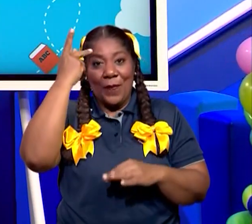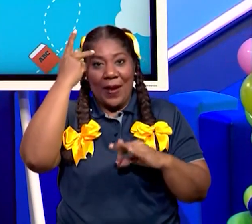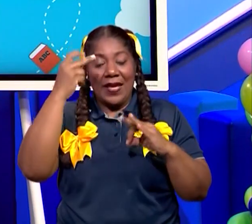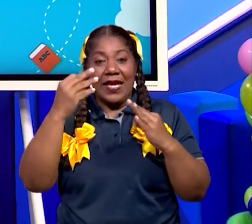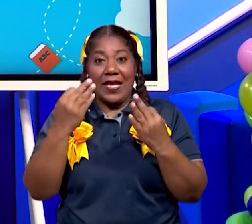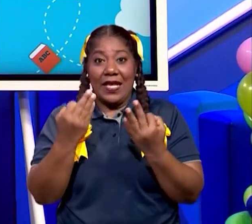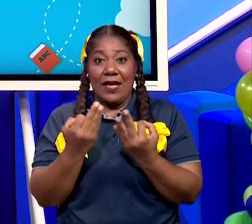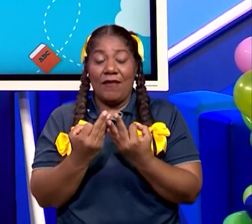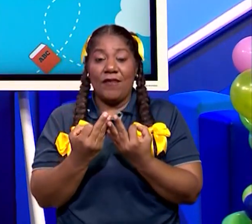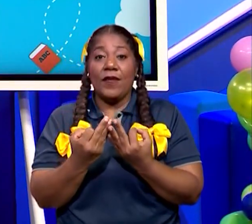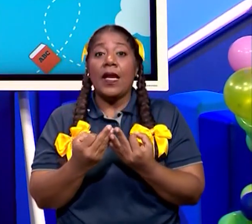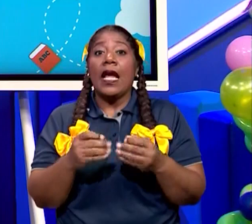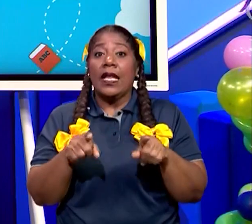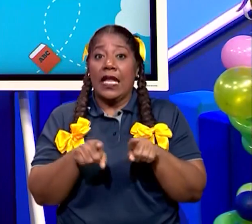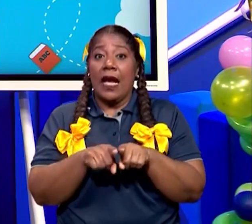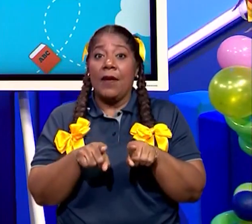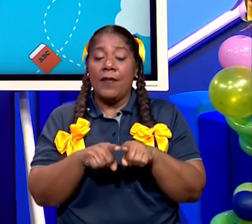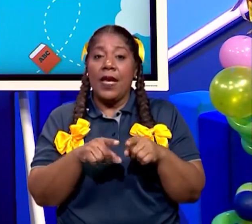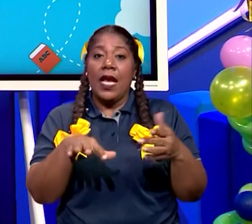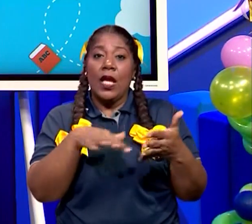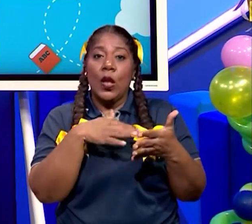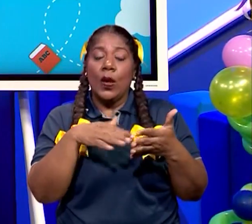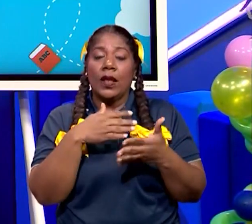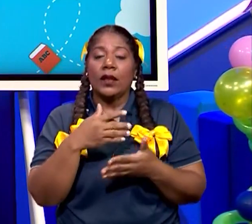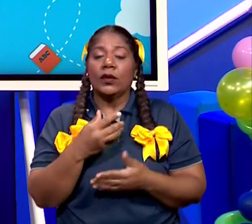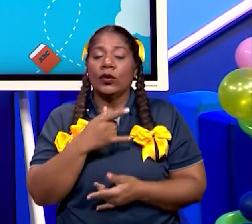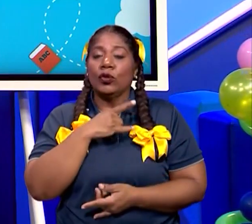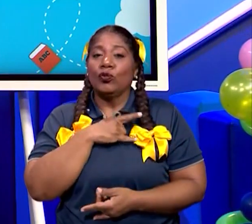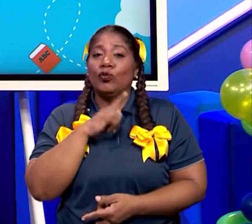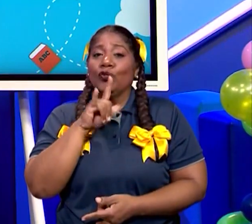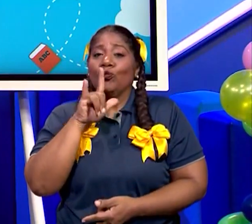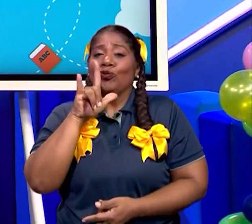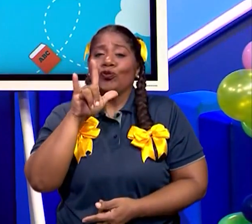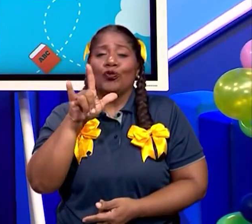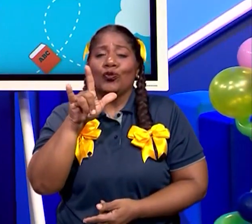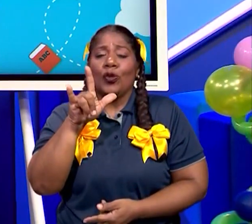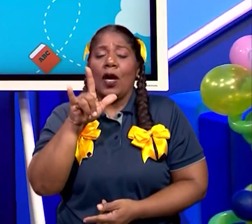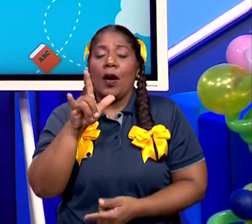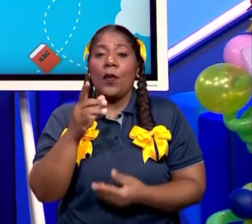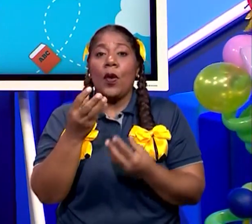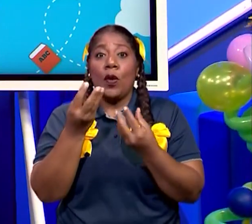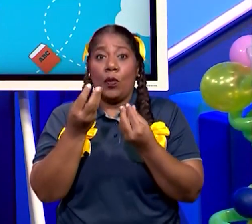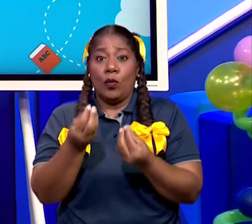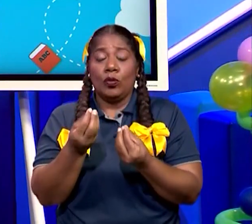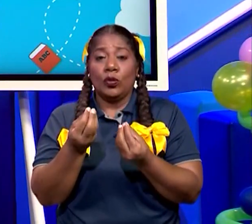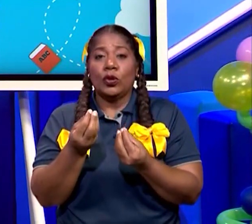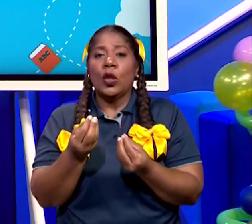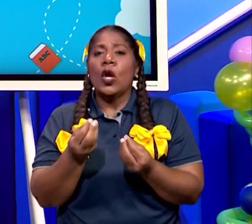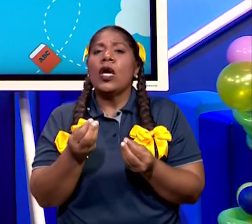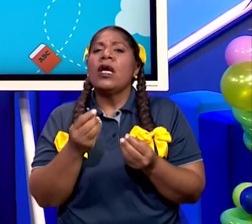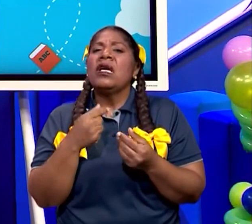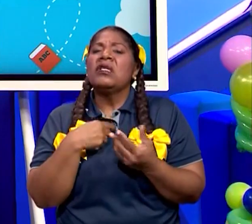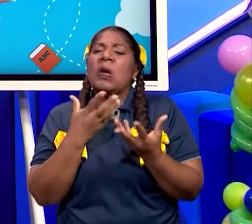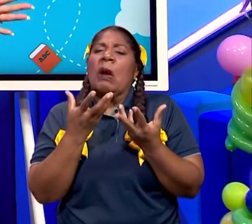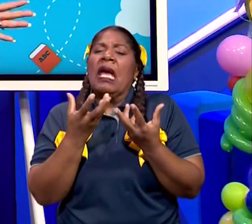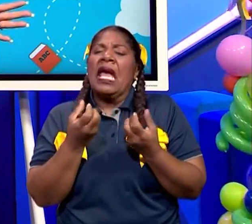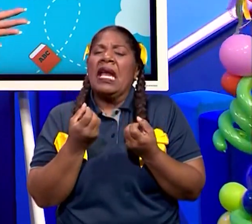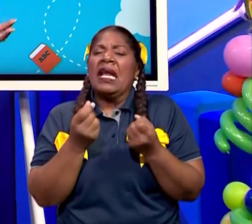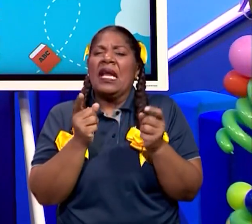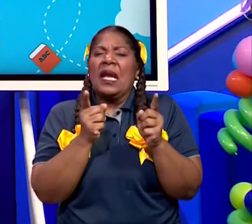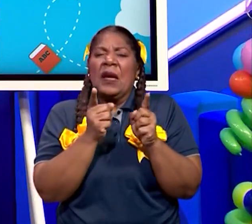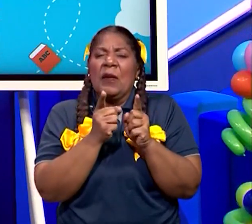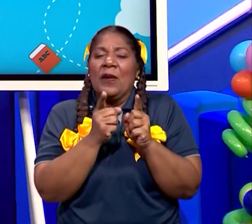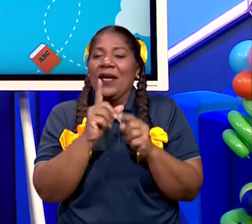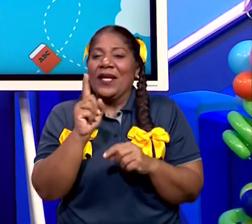estoy agradecida con mis estudiantes, los amo, los quiero demasiado. Yo les dije a ustedes que querer es poquito, amar es